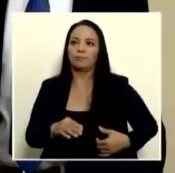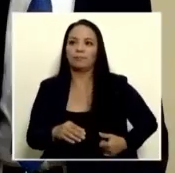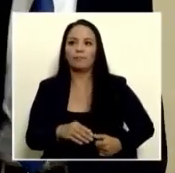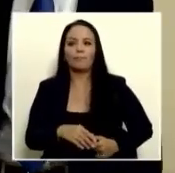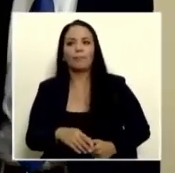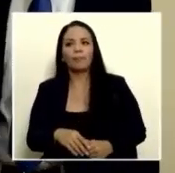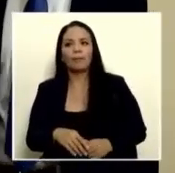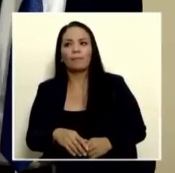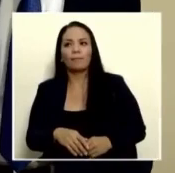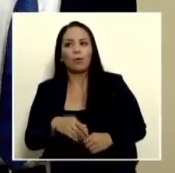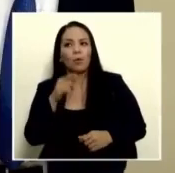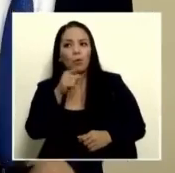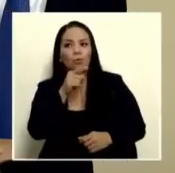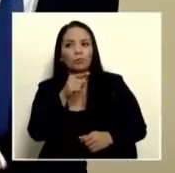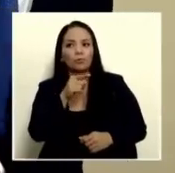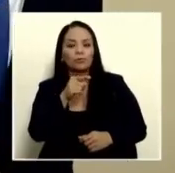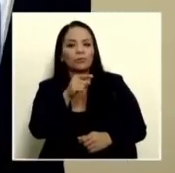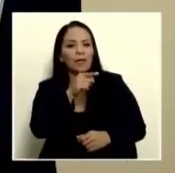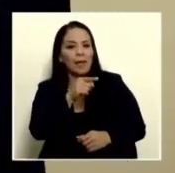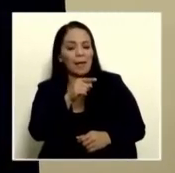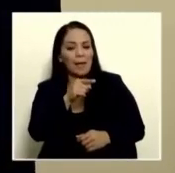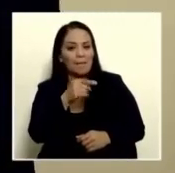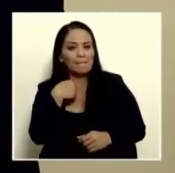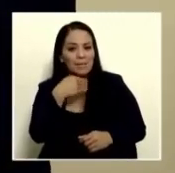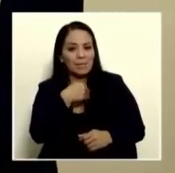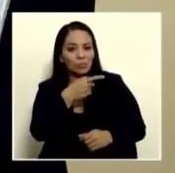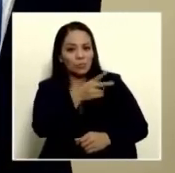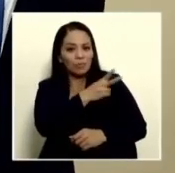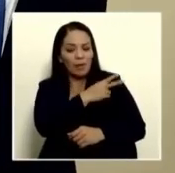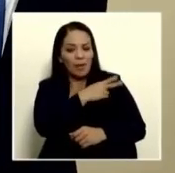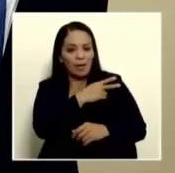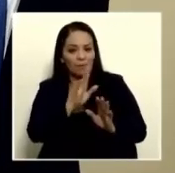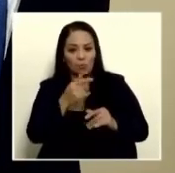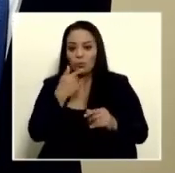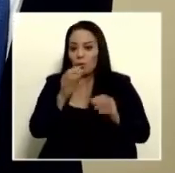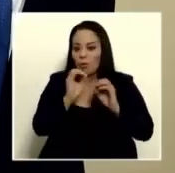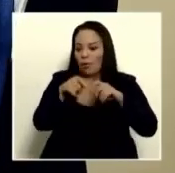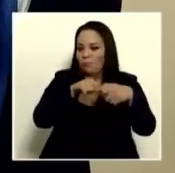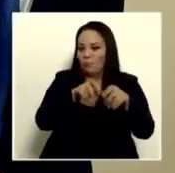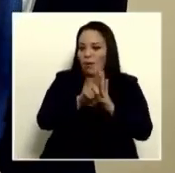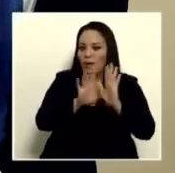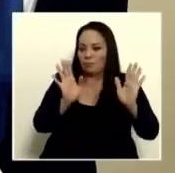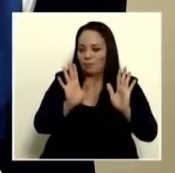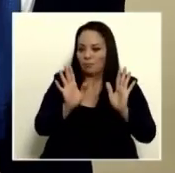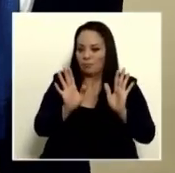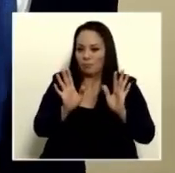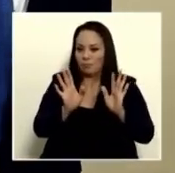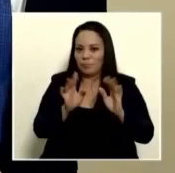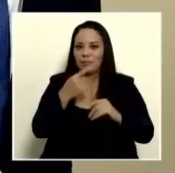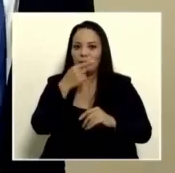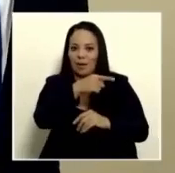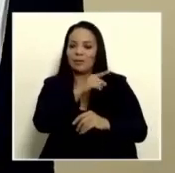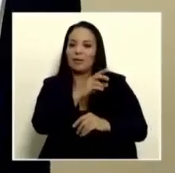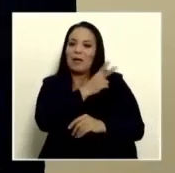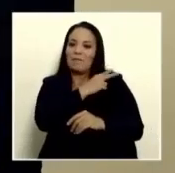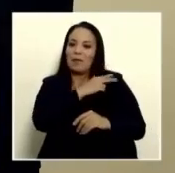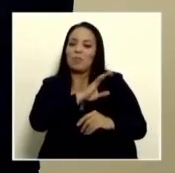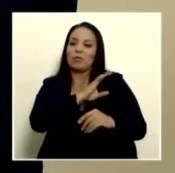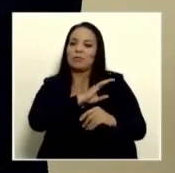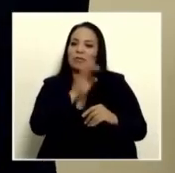es el jefe de la policía de tránsito Yo no estoy diciendo que viole ninguna ley nada más era acotar que él es el jefe de la policía de tránsito